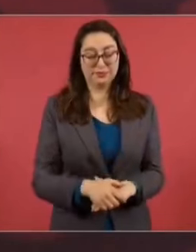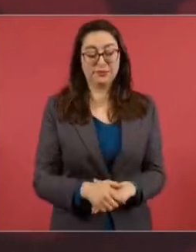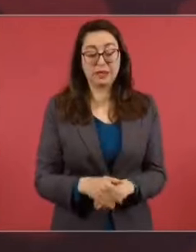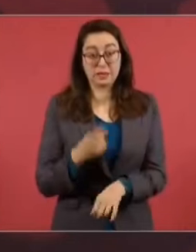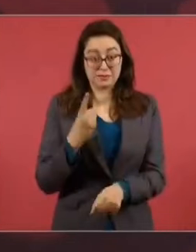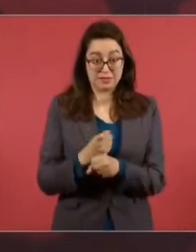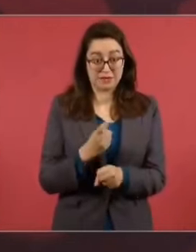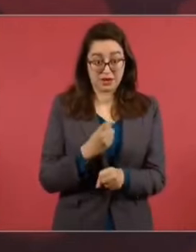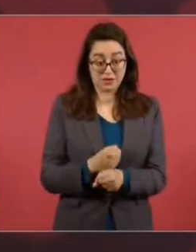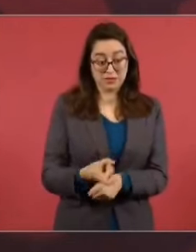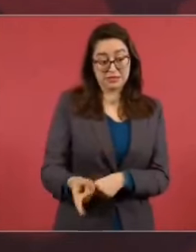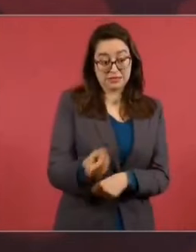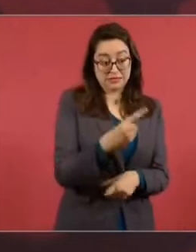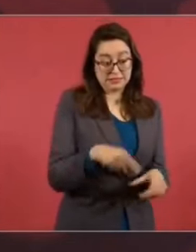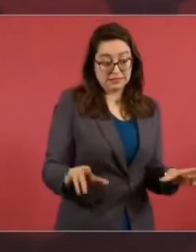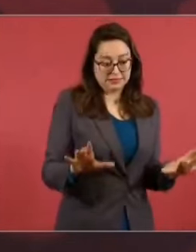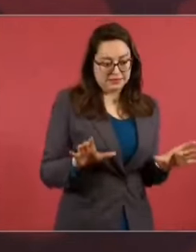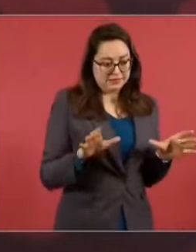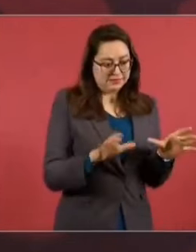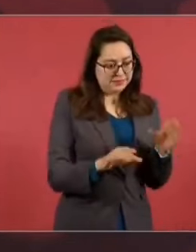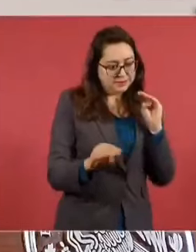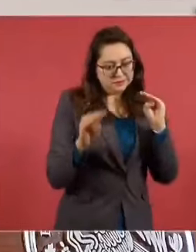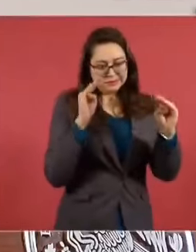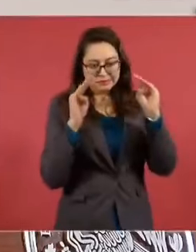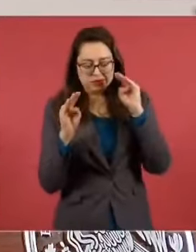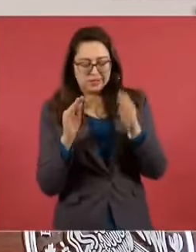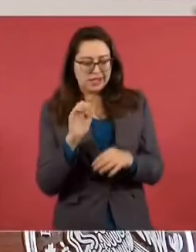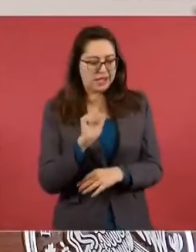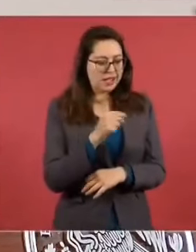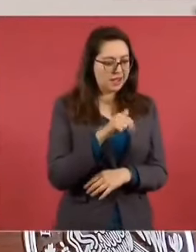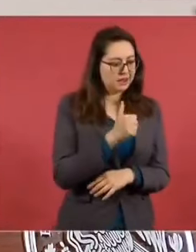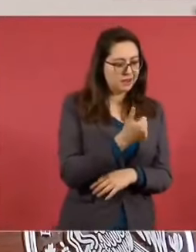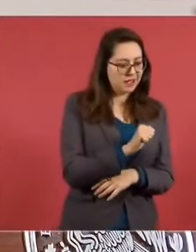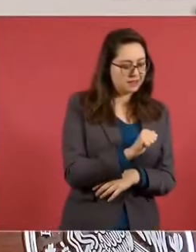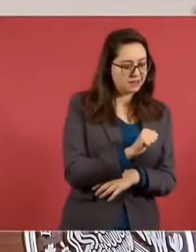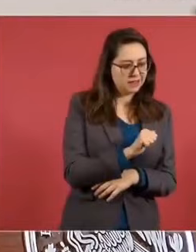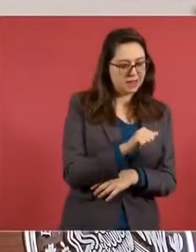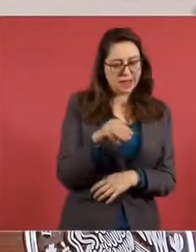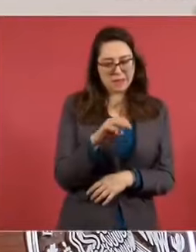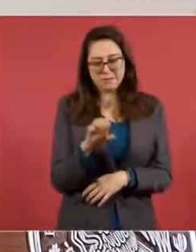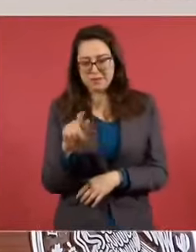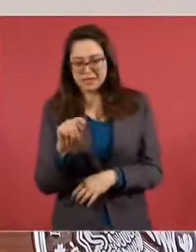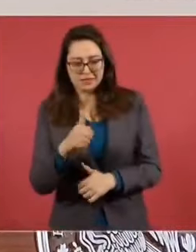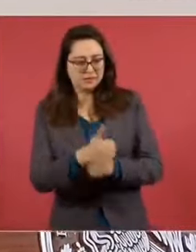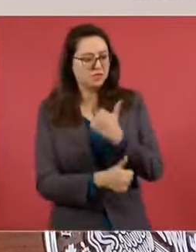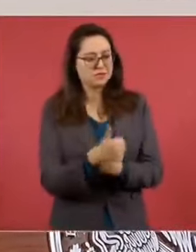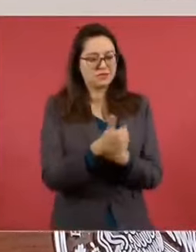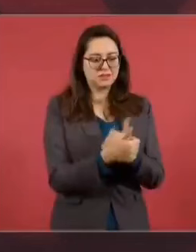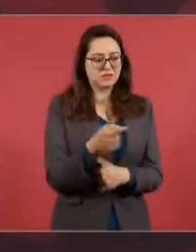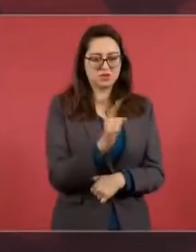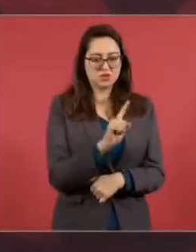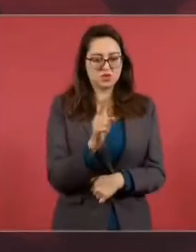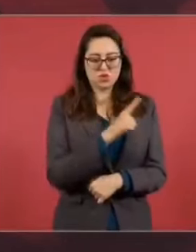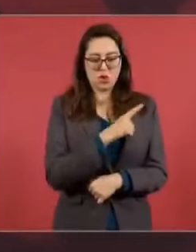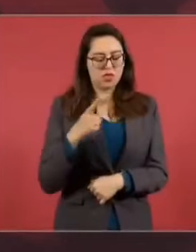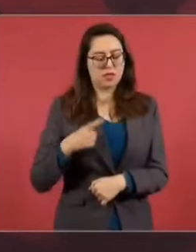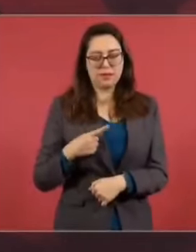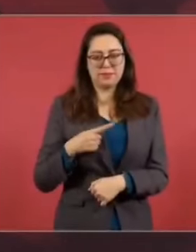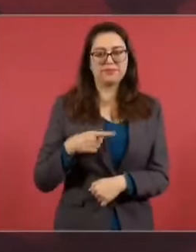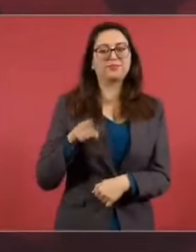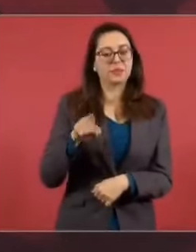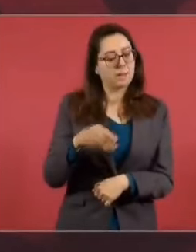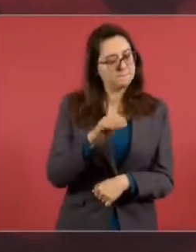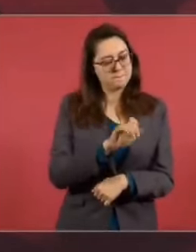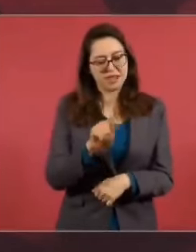ellos se encargaban de hacer a un lado a